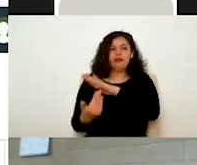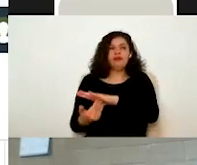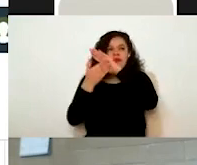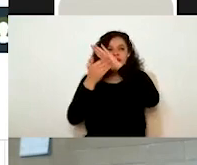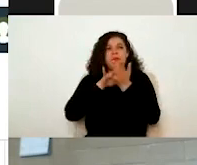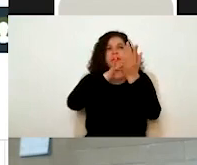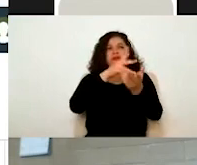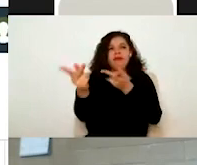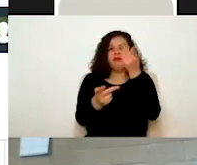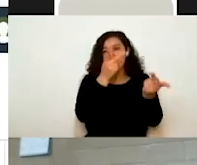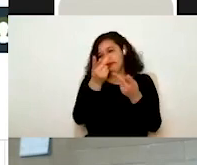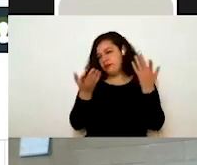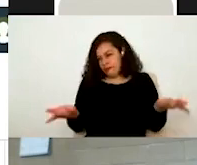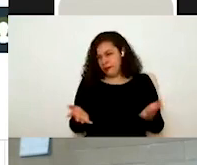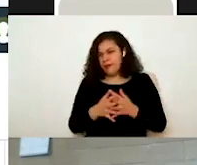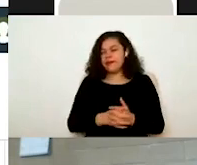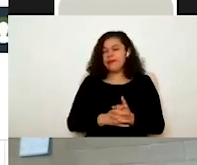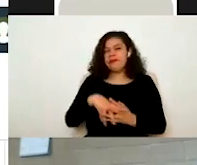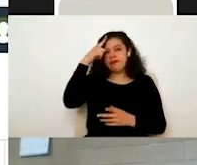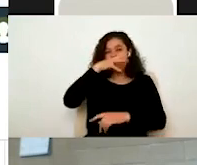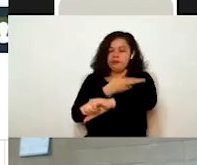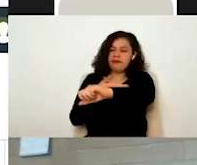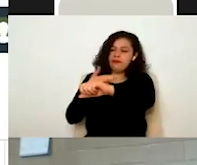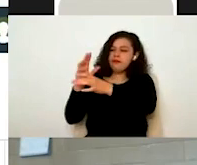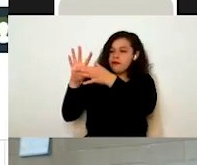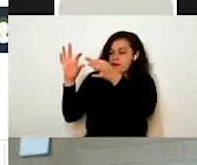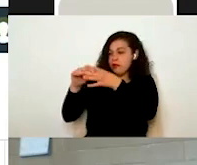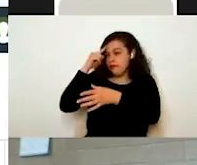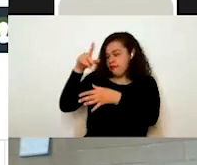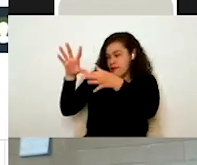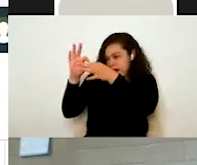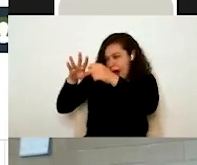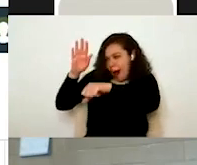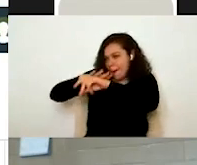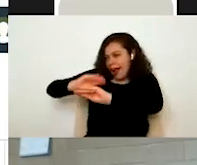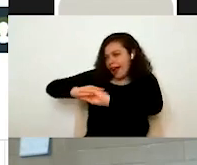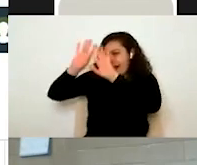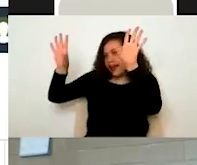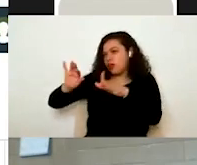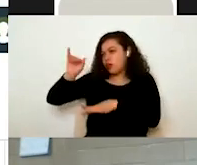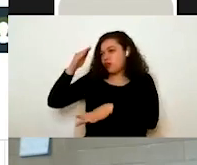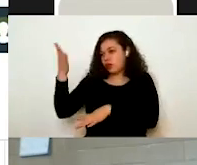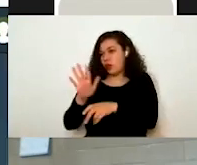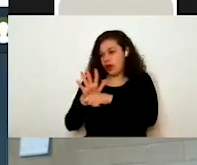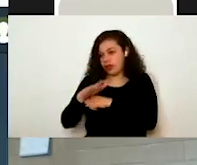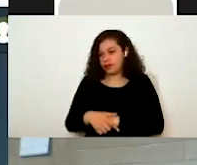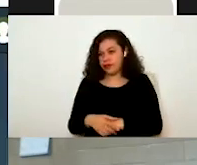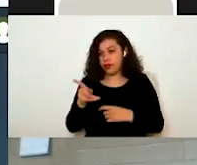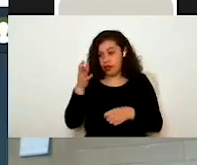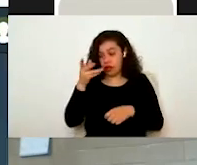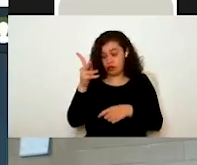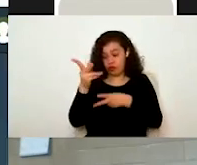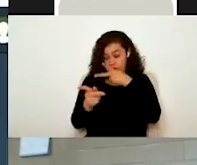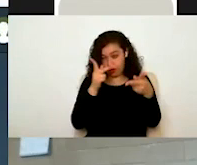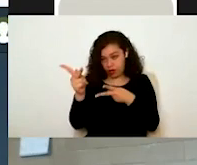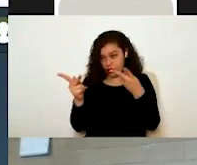Para que les indique cuál es el trámite que ustedes tendrían que solicitar, ¿no? Pero en este caso, respondiendo a la pregunta, sería